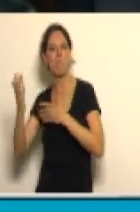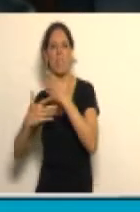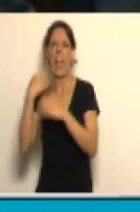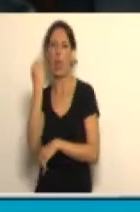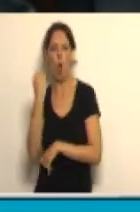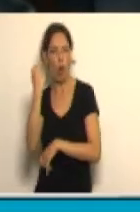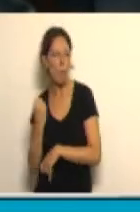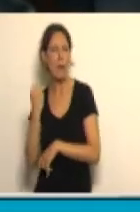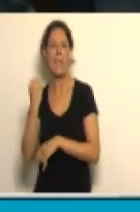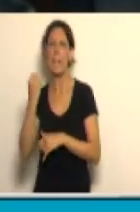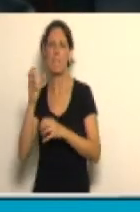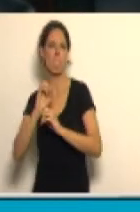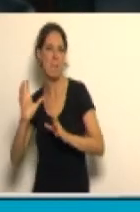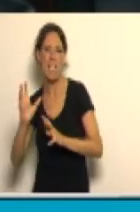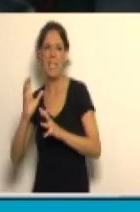economía de guerra,